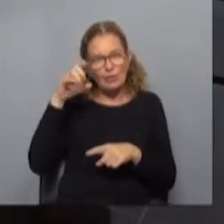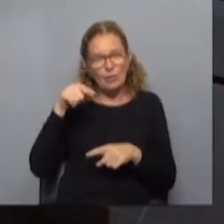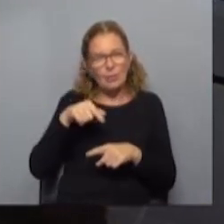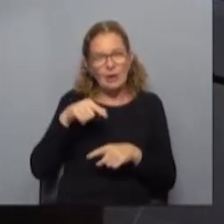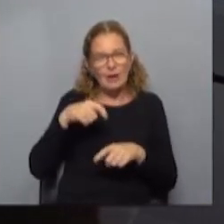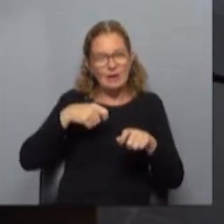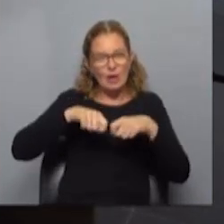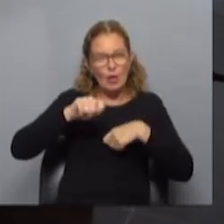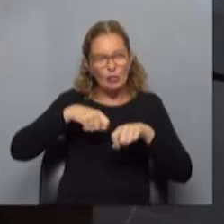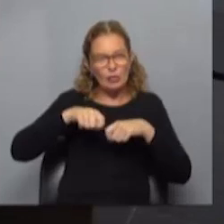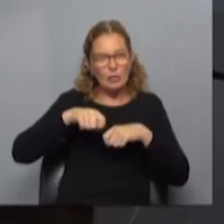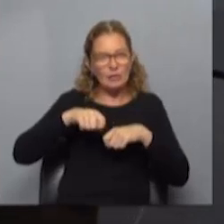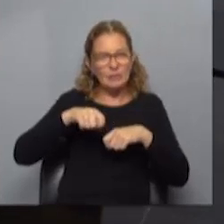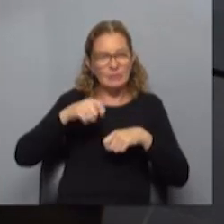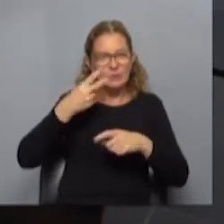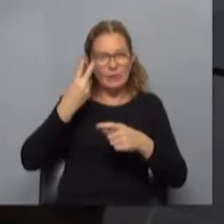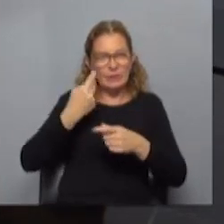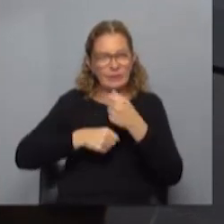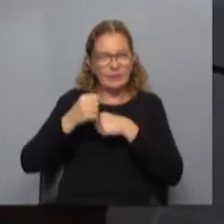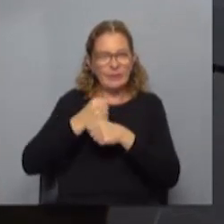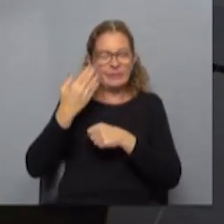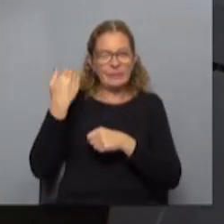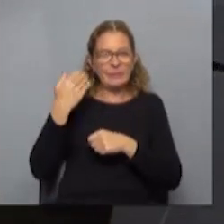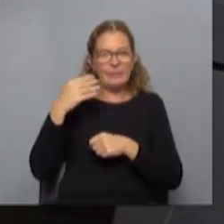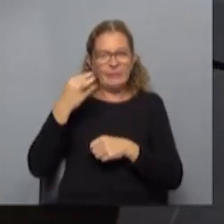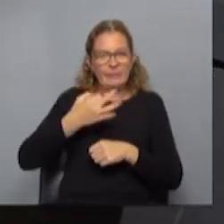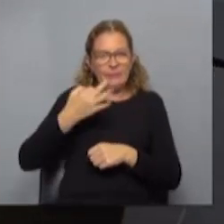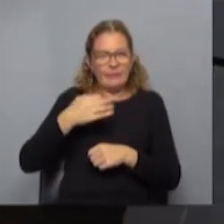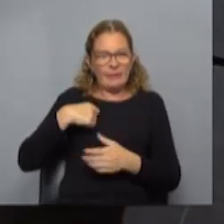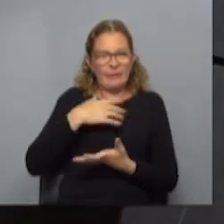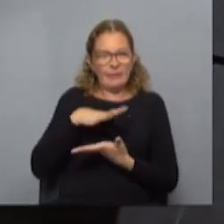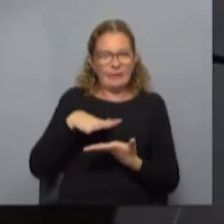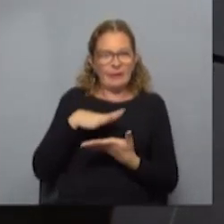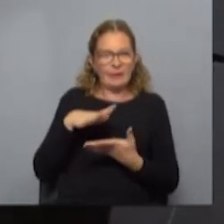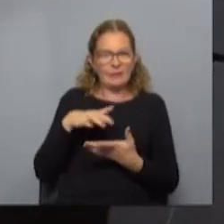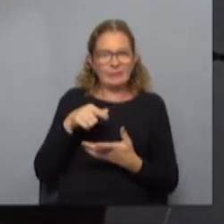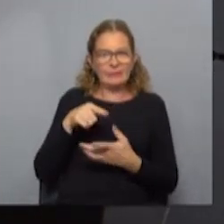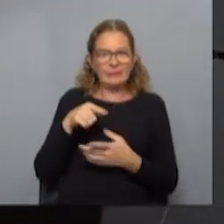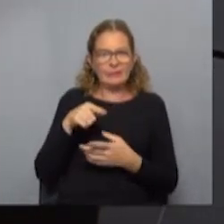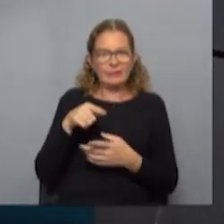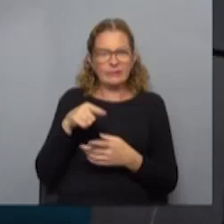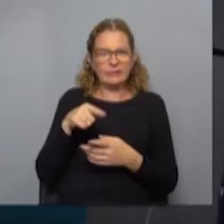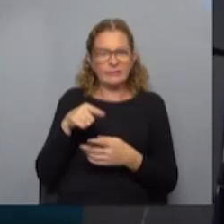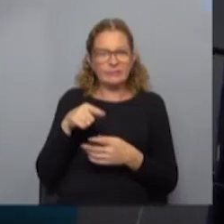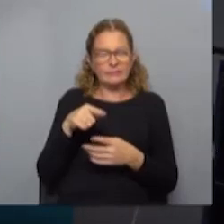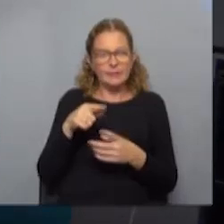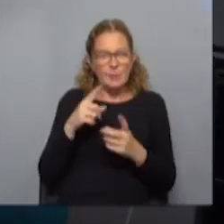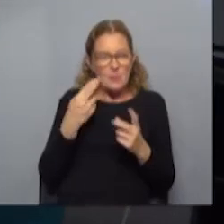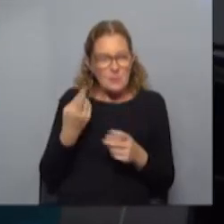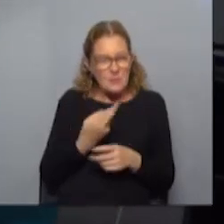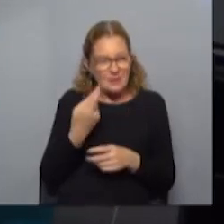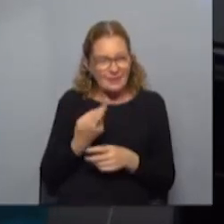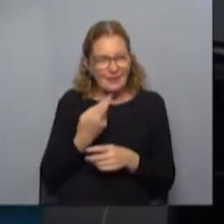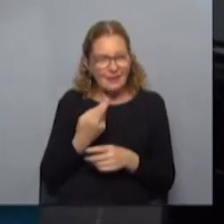nuestros negocios hace más de dos años atrás. O sea, realmente es una situación muy extraña